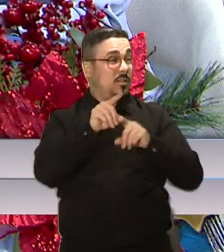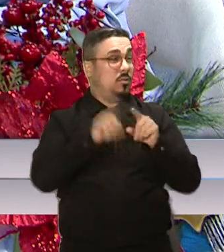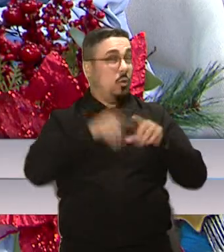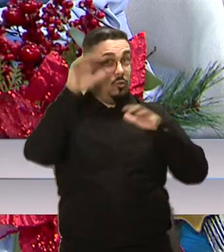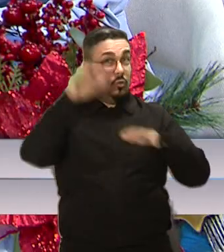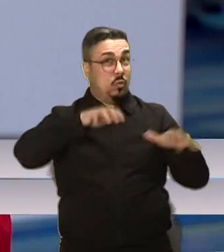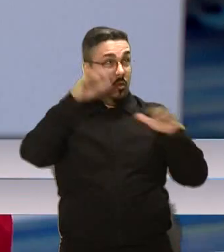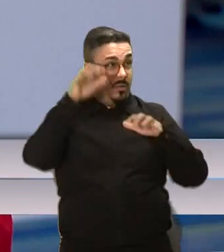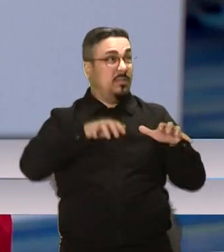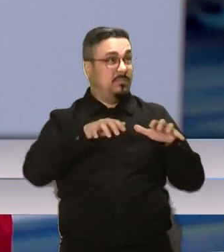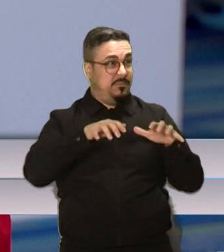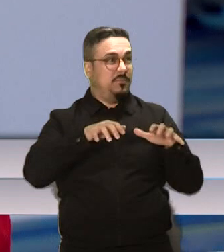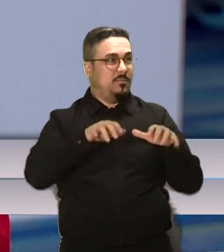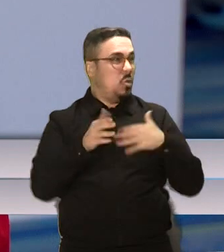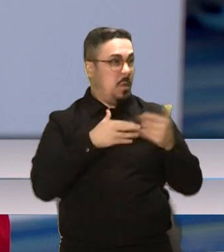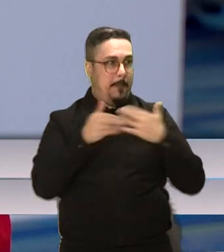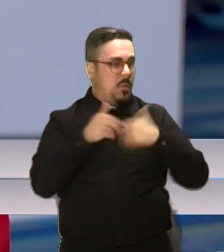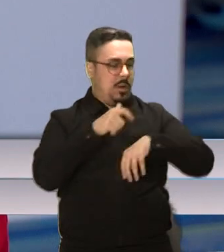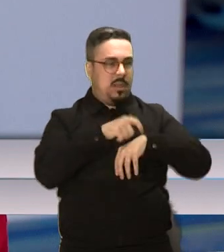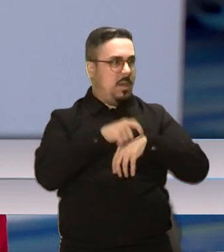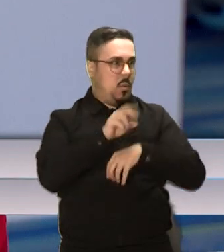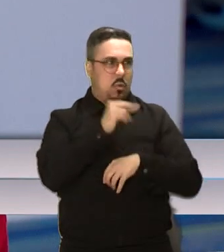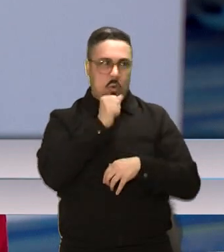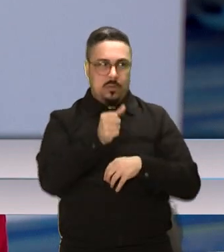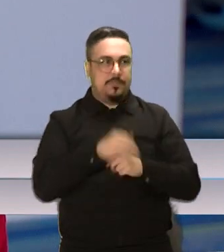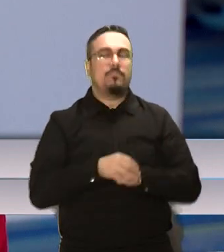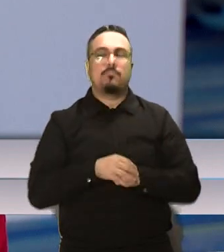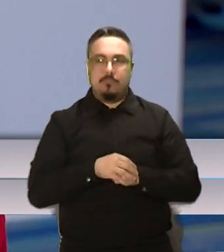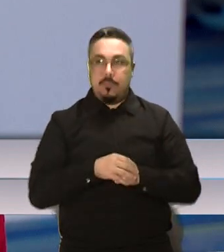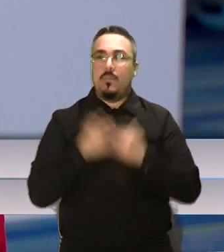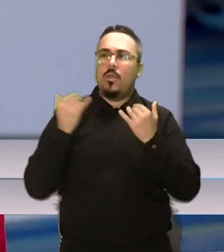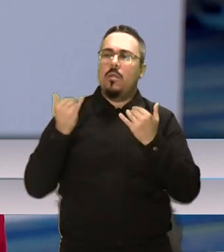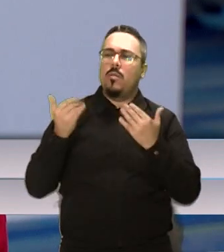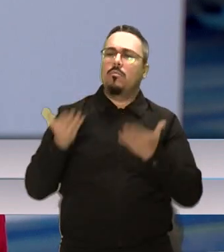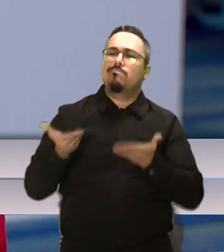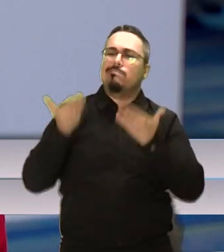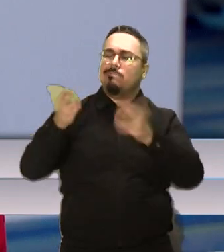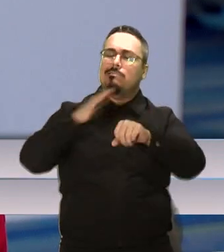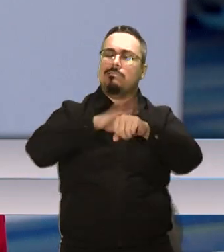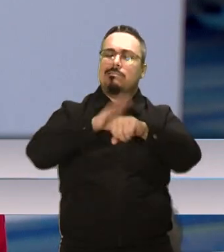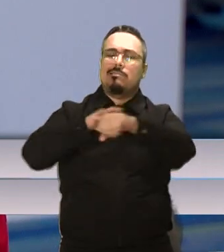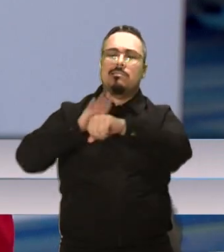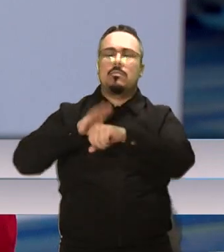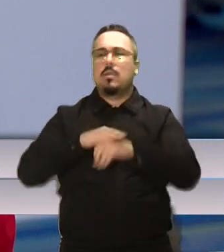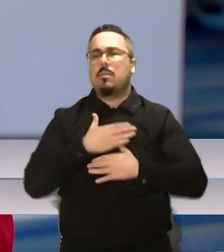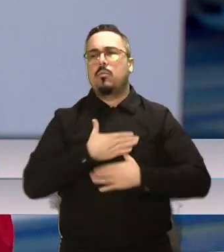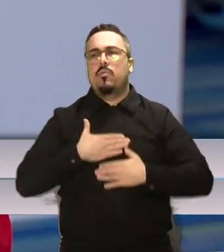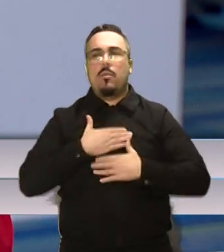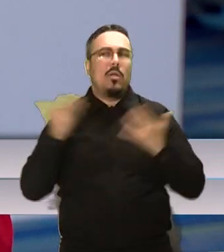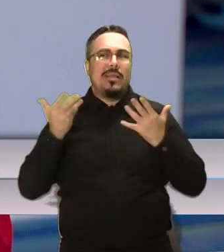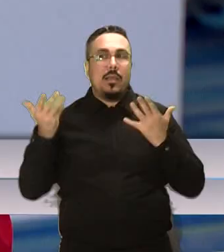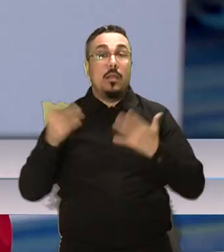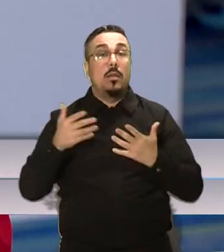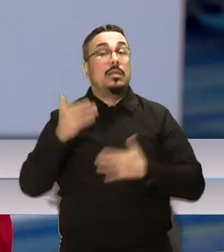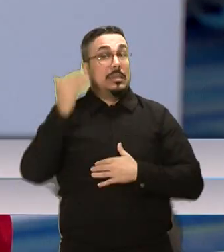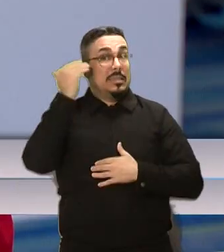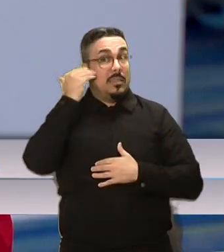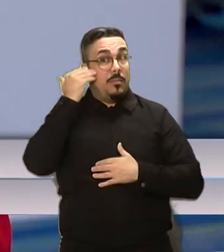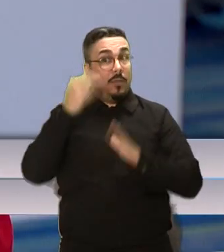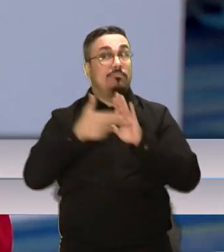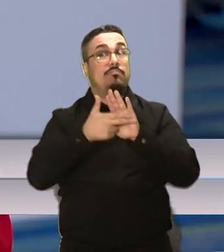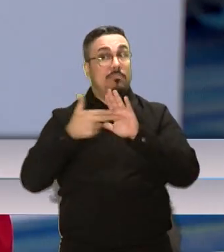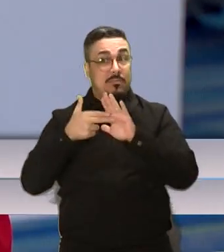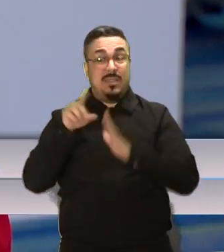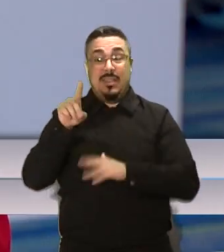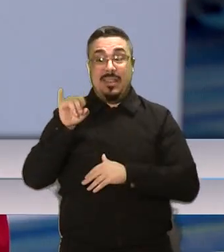temporada de lluvia. Correcto. Y particularmente nuestro llamado en estos momentos a la población es uno, reconocer que dengue. En estos momentos tenemos